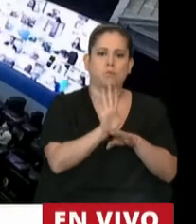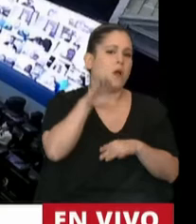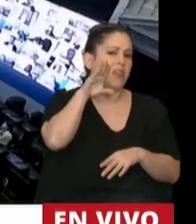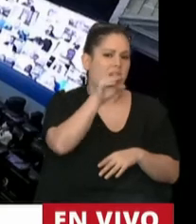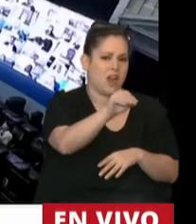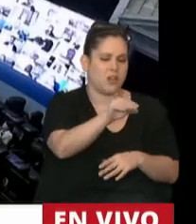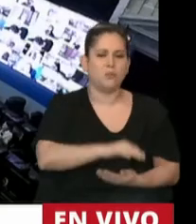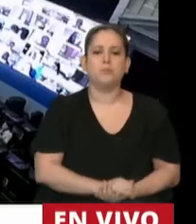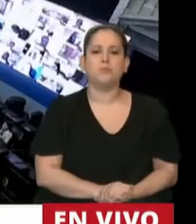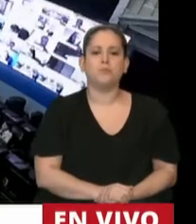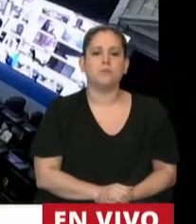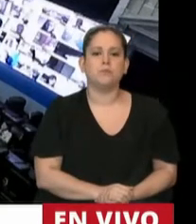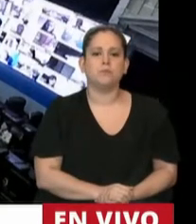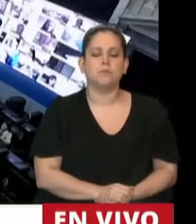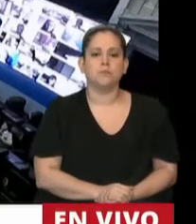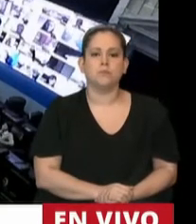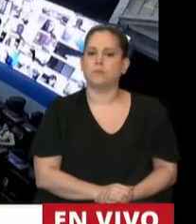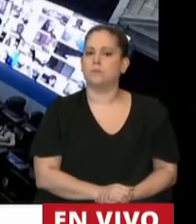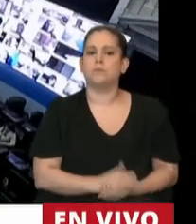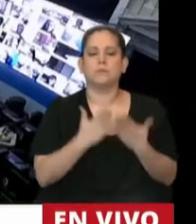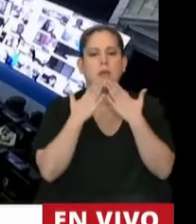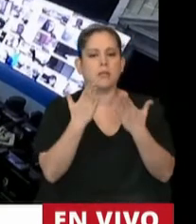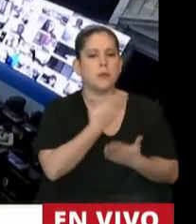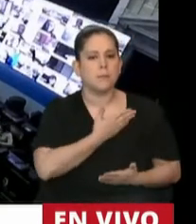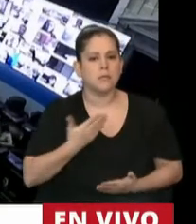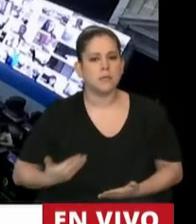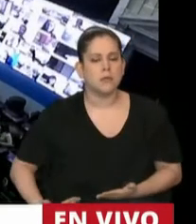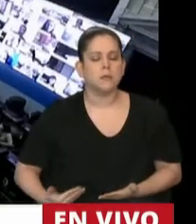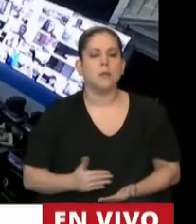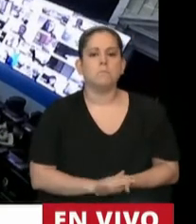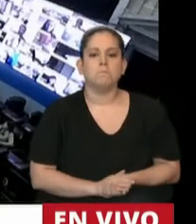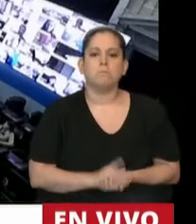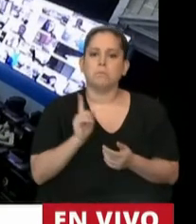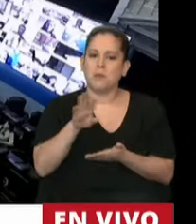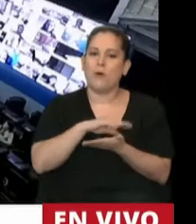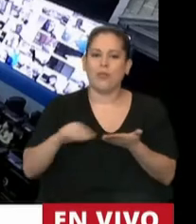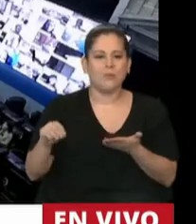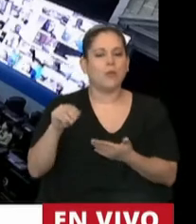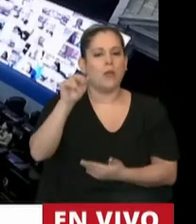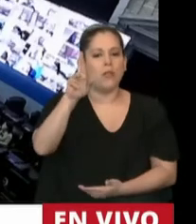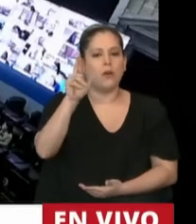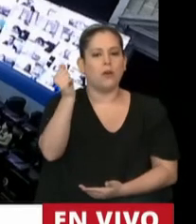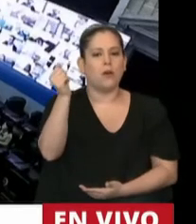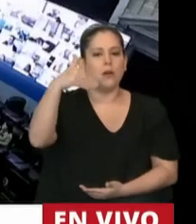Gracias, Presidente. Bueno, parto de lo que dijo el diputado Ramón, que